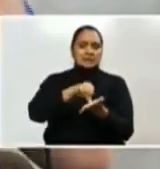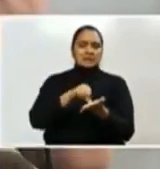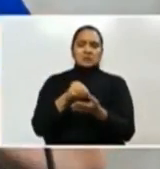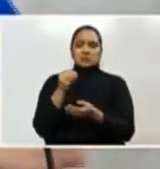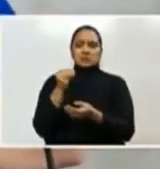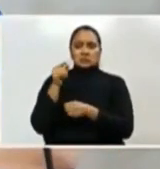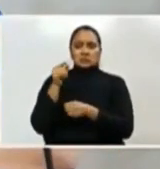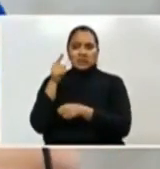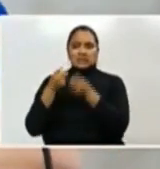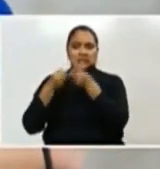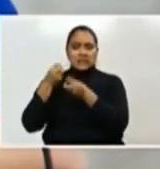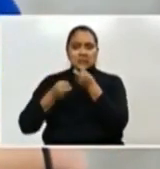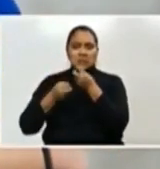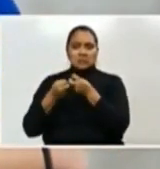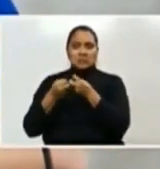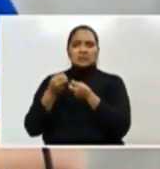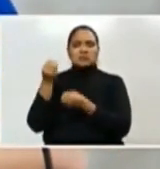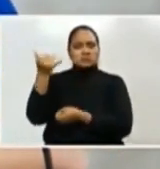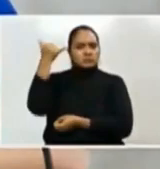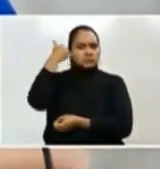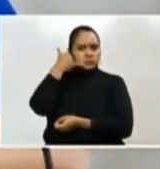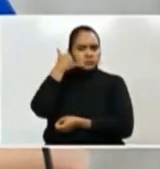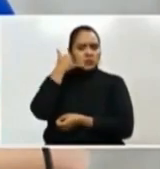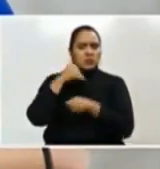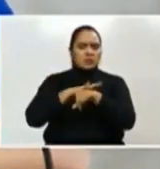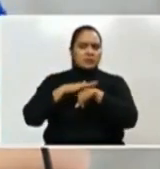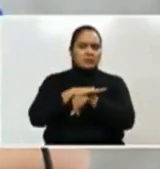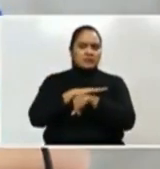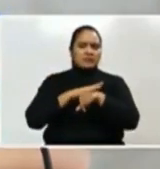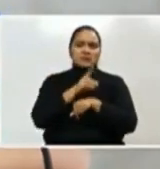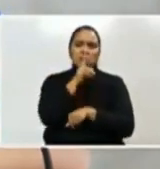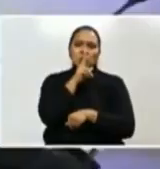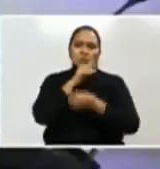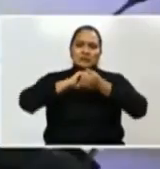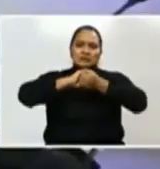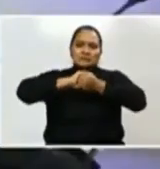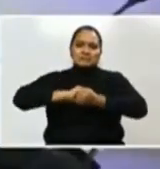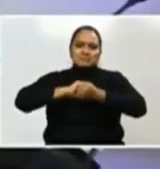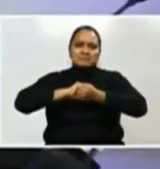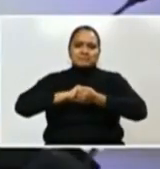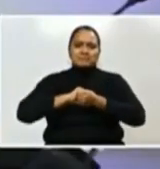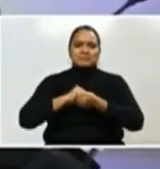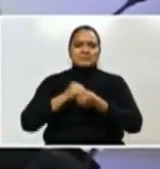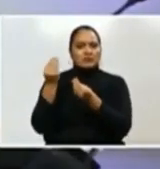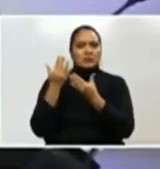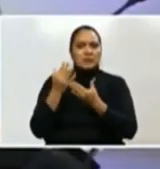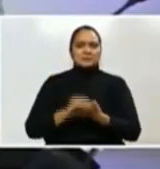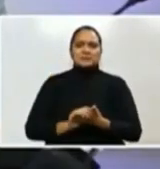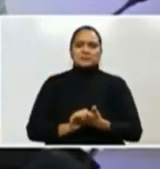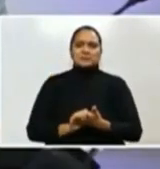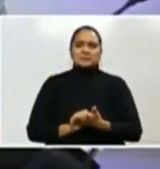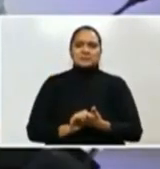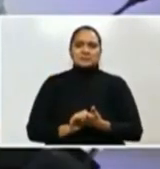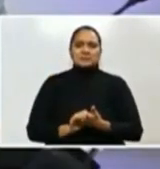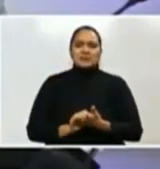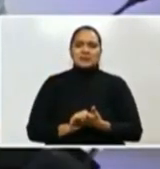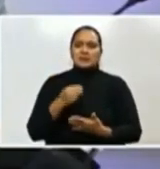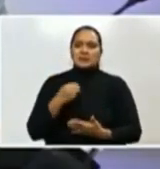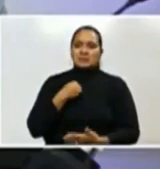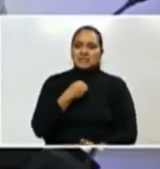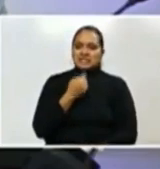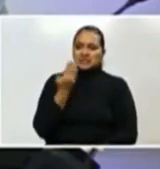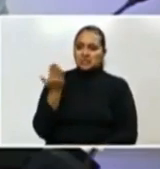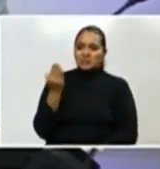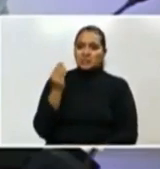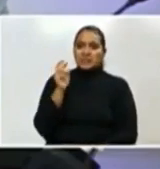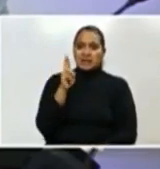por favor, comunicarnos a través de la coordinación de esta gran operación de Honduras Solidarias. Muy bien. Muchas gracias. Ministro Reynaldo Sánchez, de